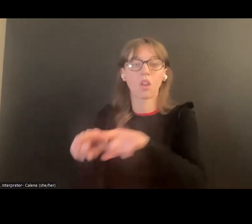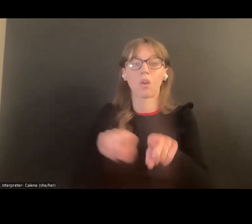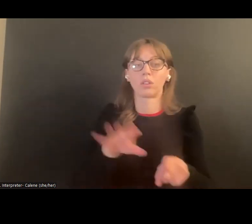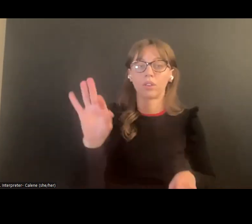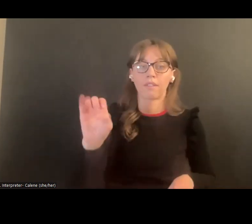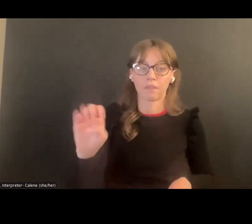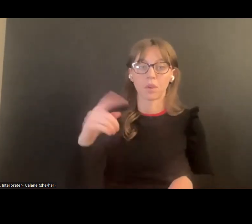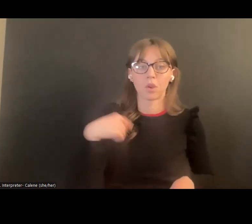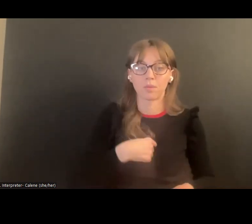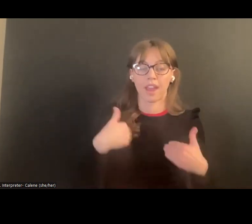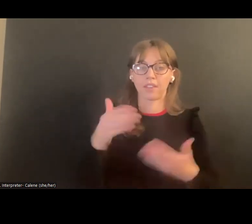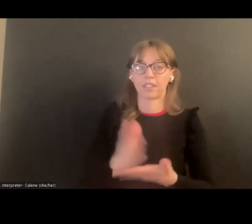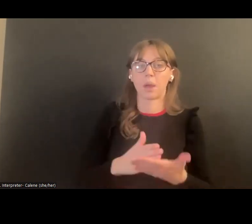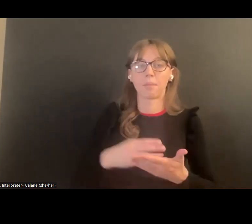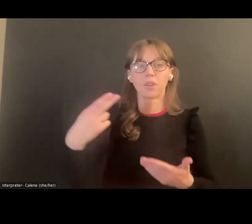en sí